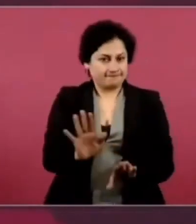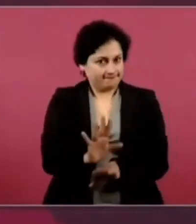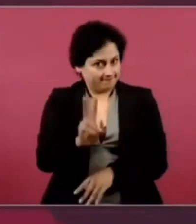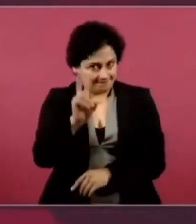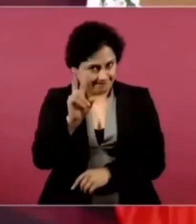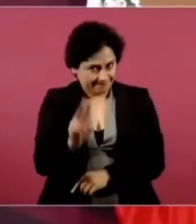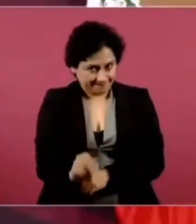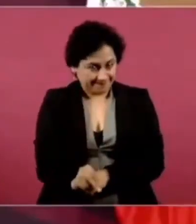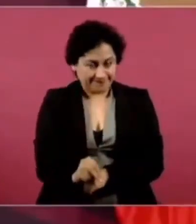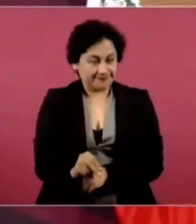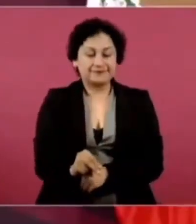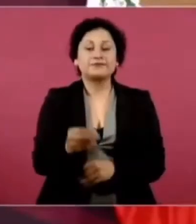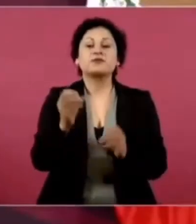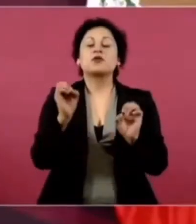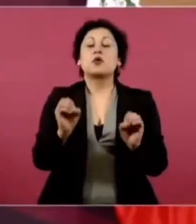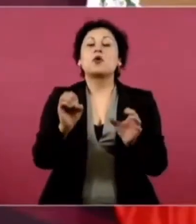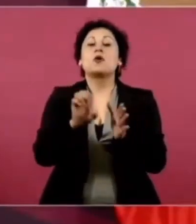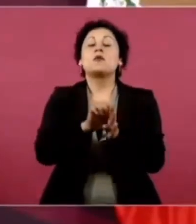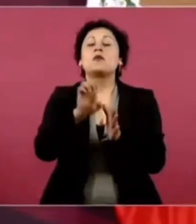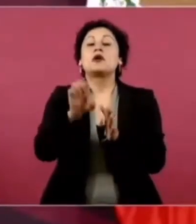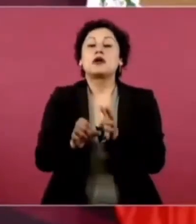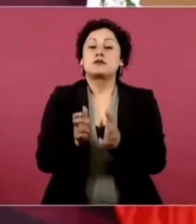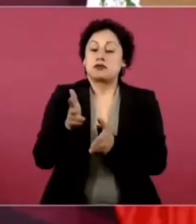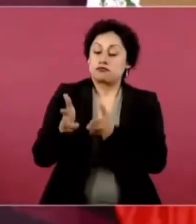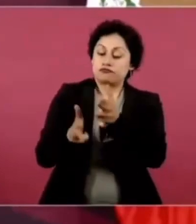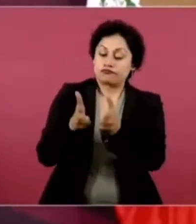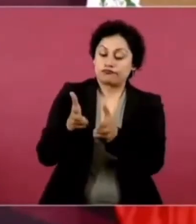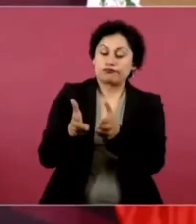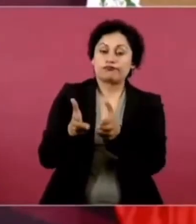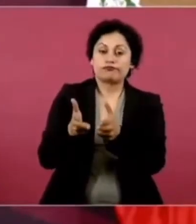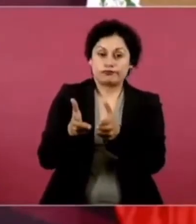construcción, la operación de trenes. Entonces,